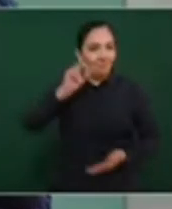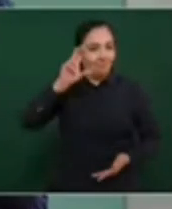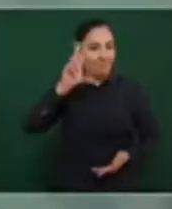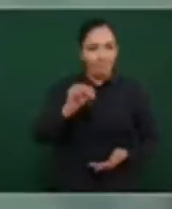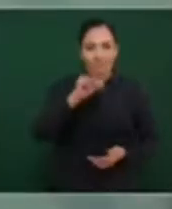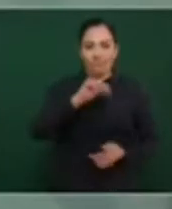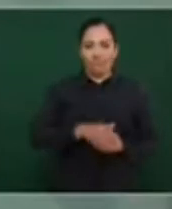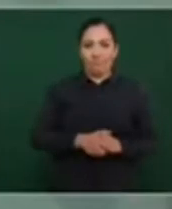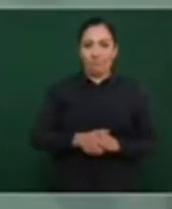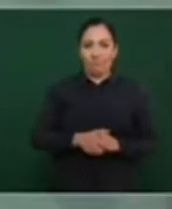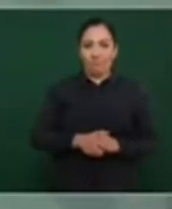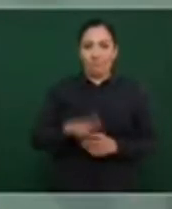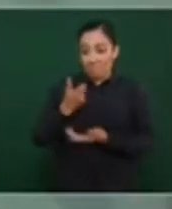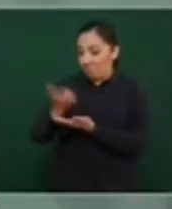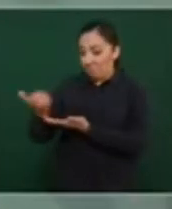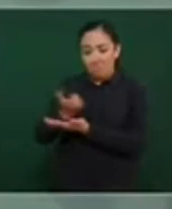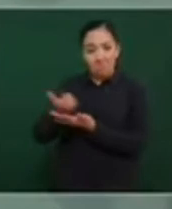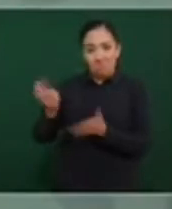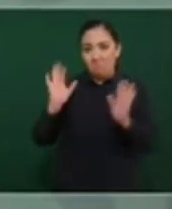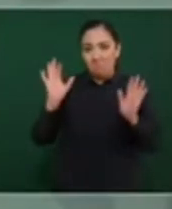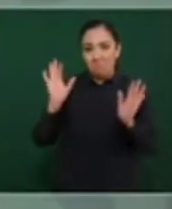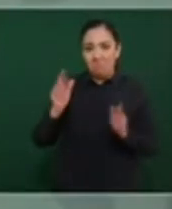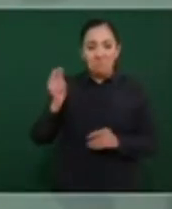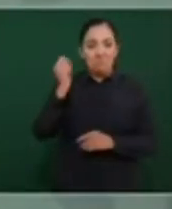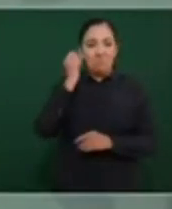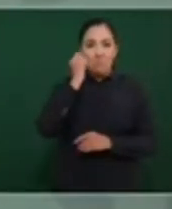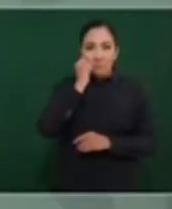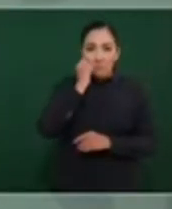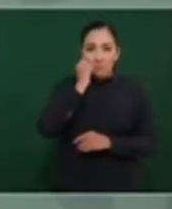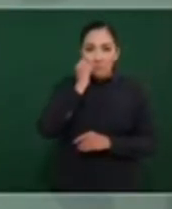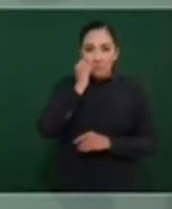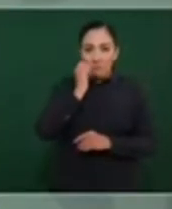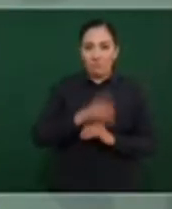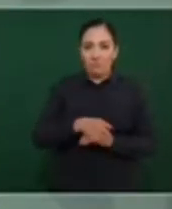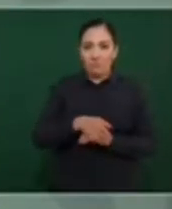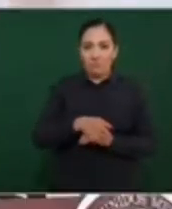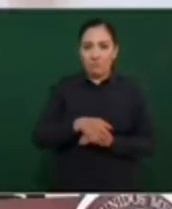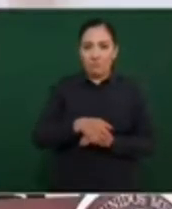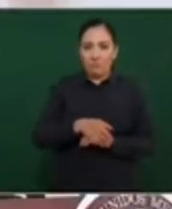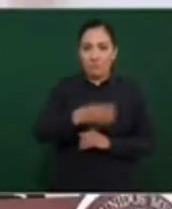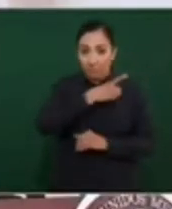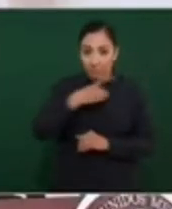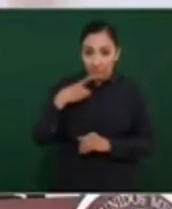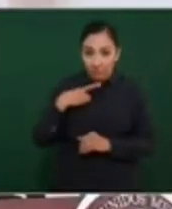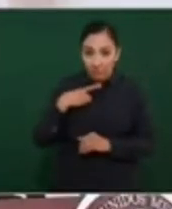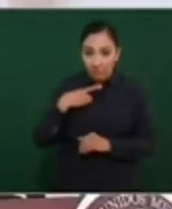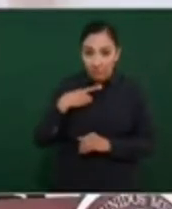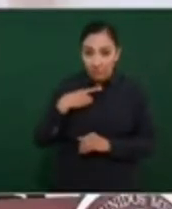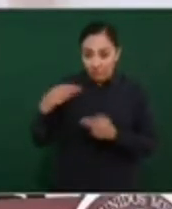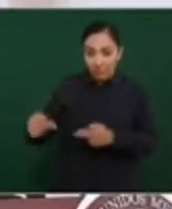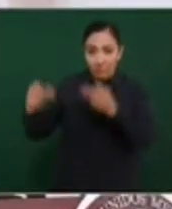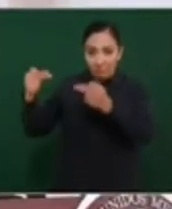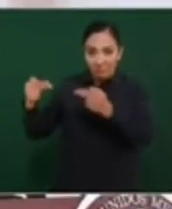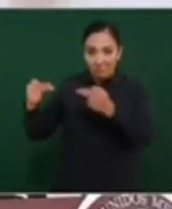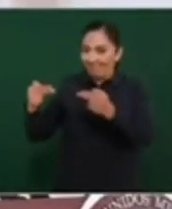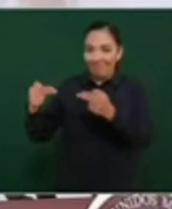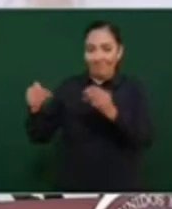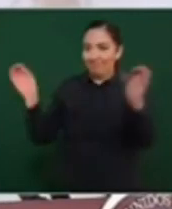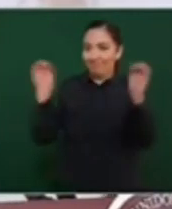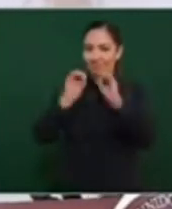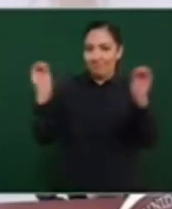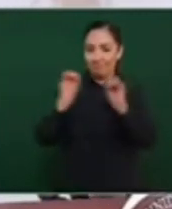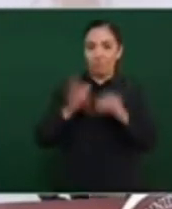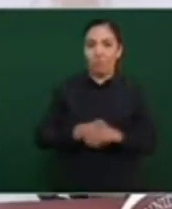aunque tengamos que pagar y no quedamos a deber a nadie. Y de todas maneras,